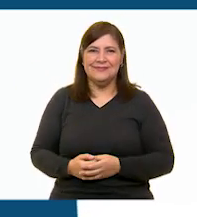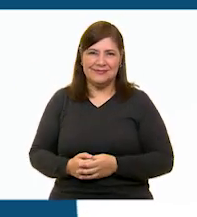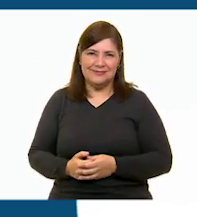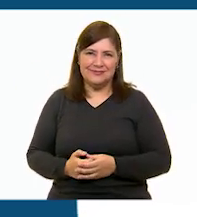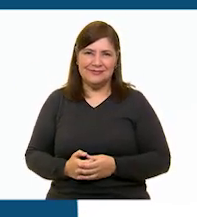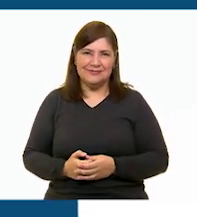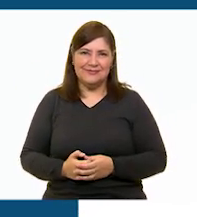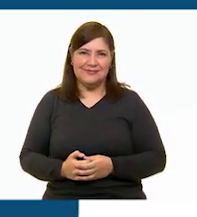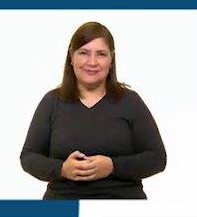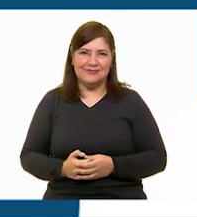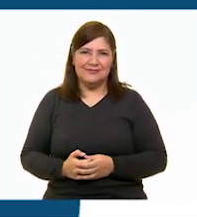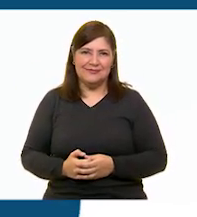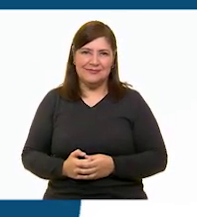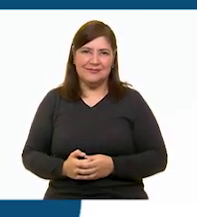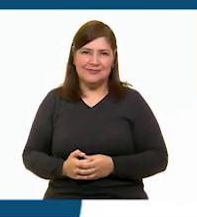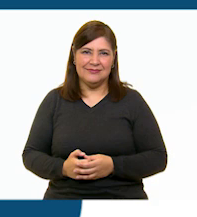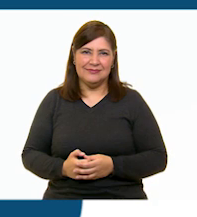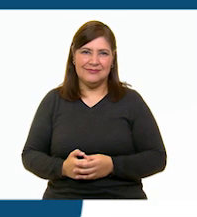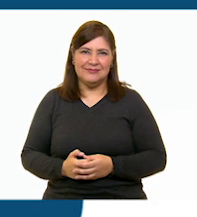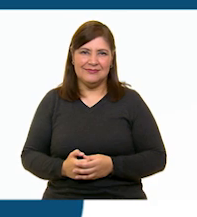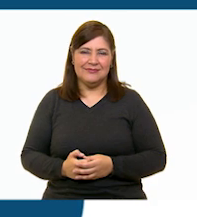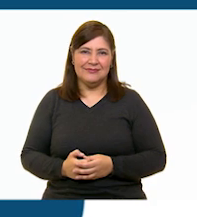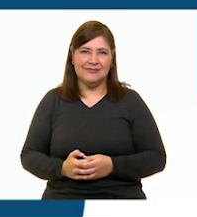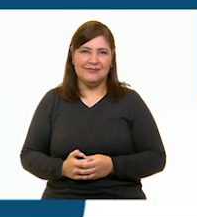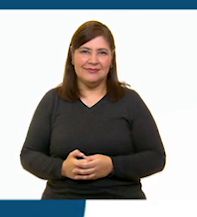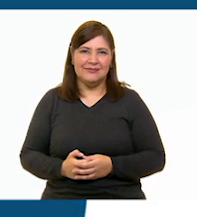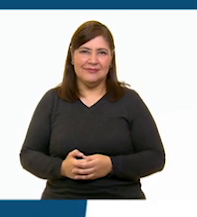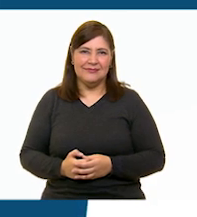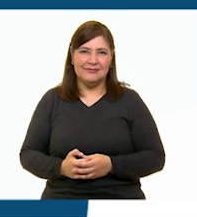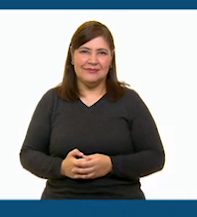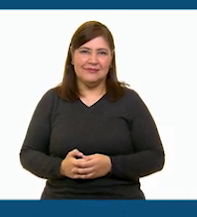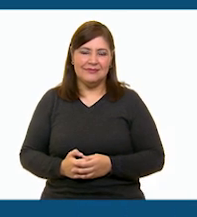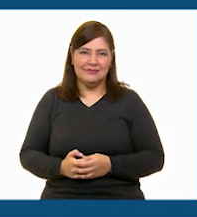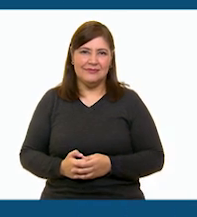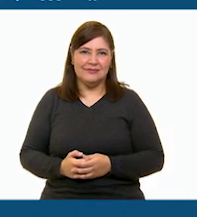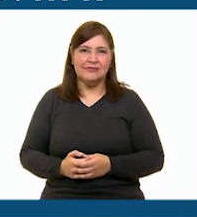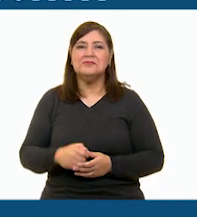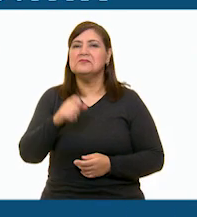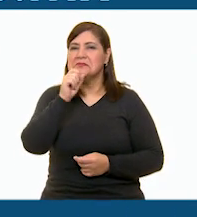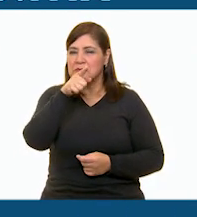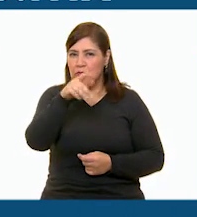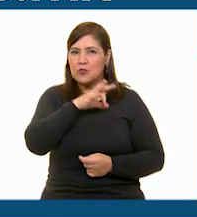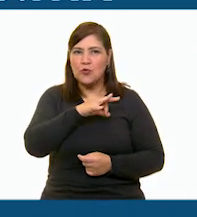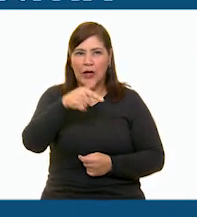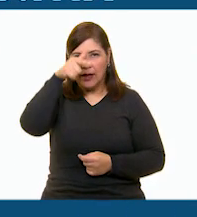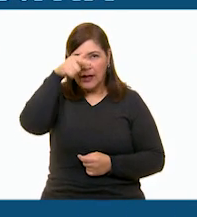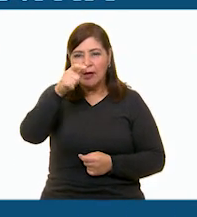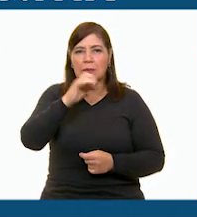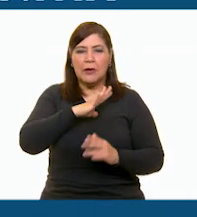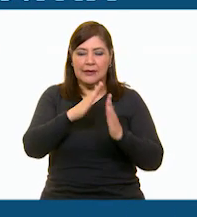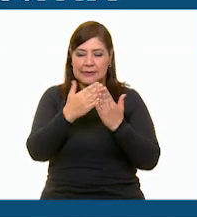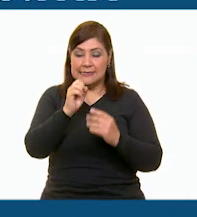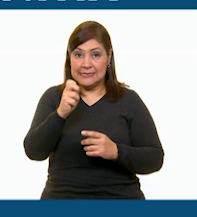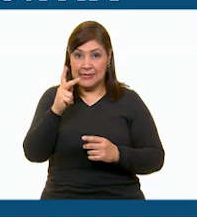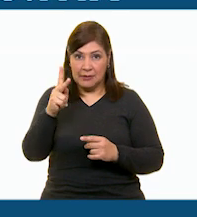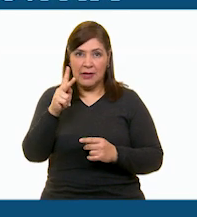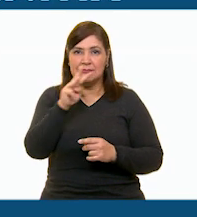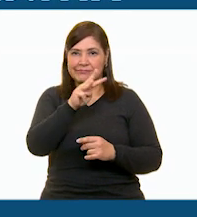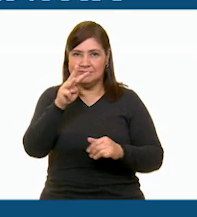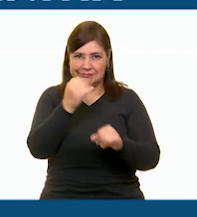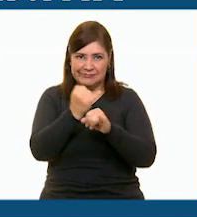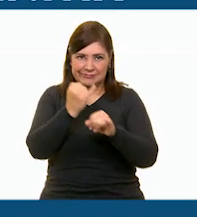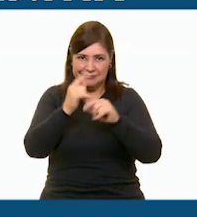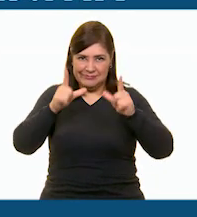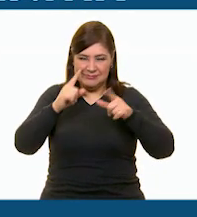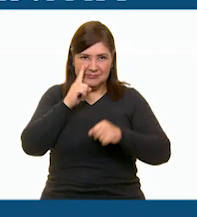5541-720413 100 líneas también puedes encontrar los libros de texto en la